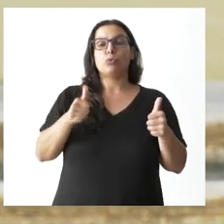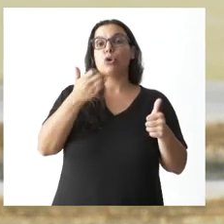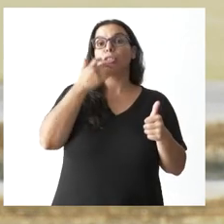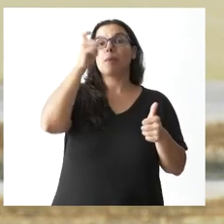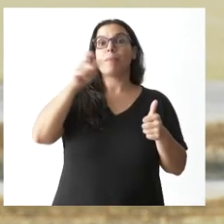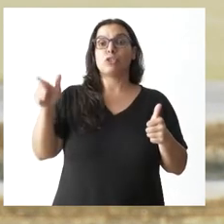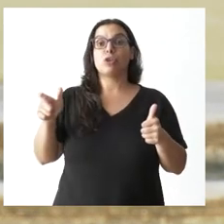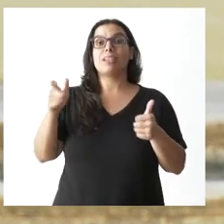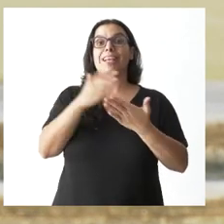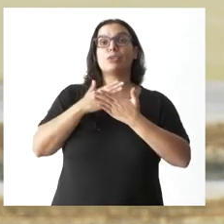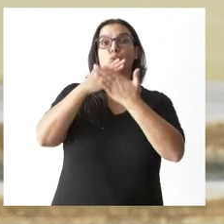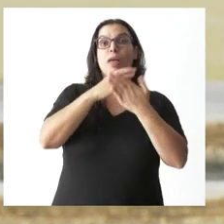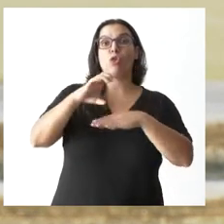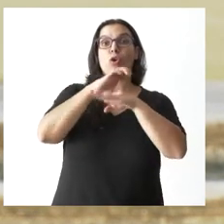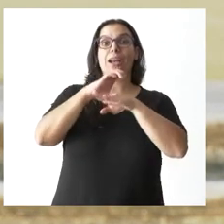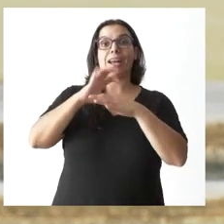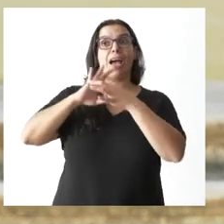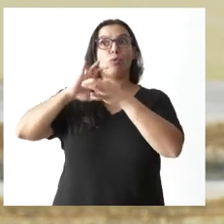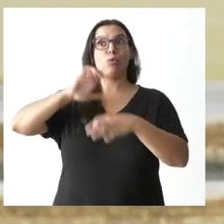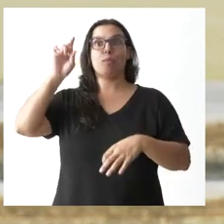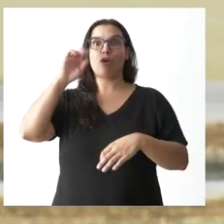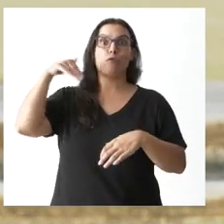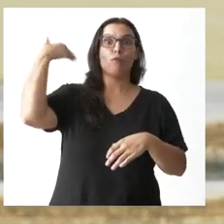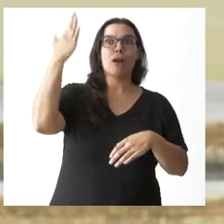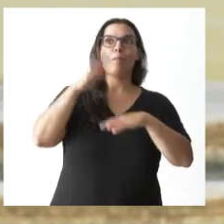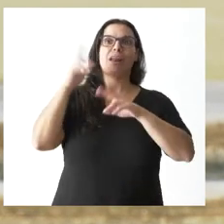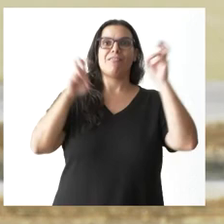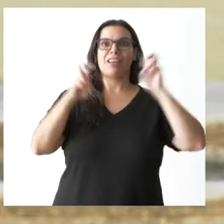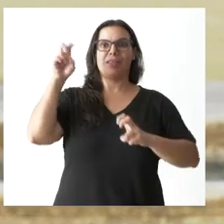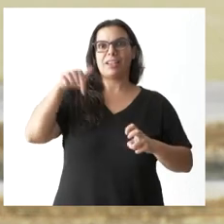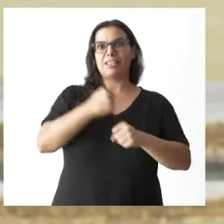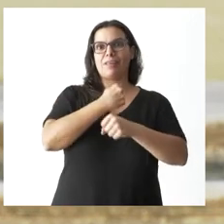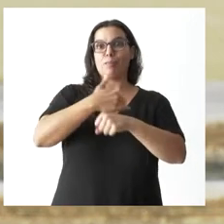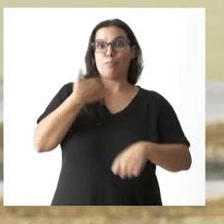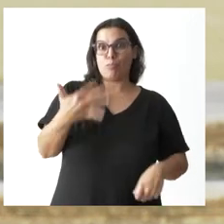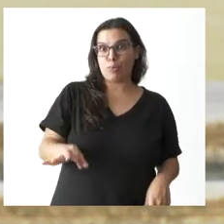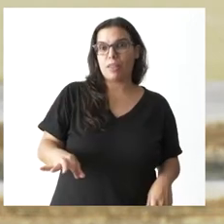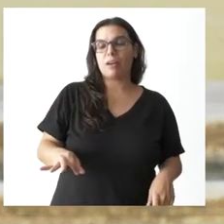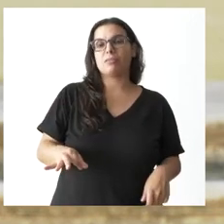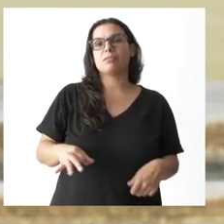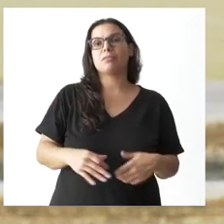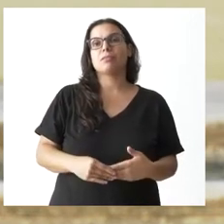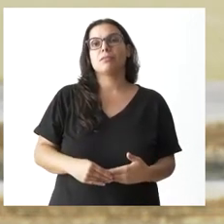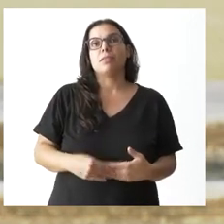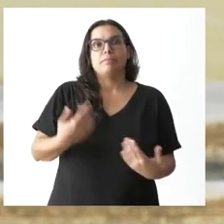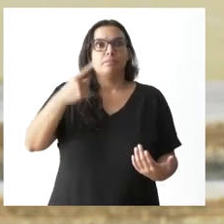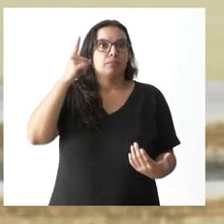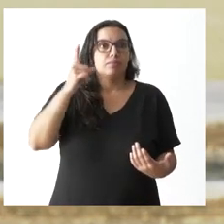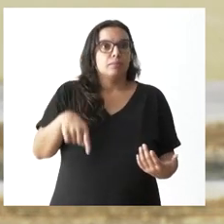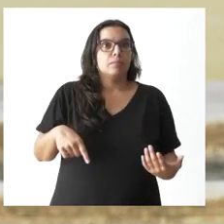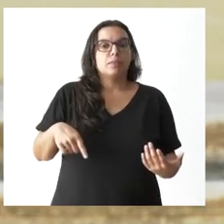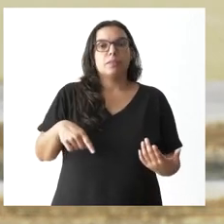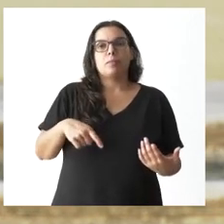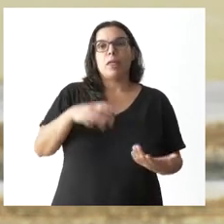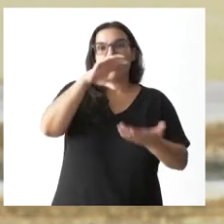extracomunitarios para que puedan venir a trabajar al territorio nacional y también a nuestros